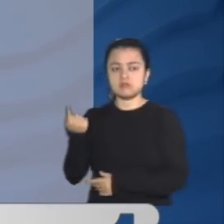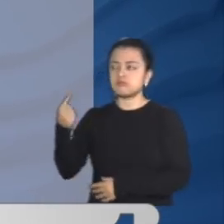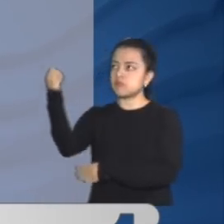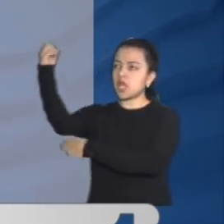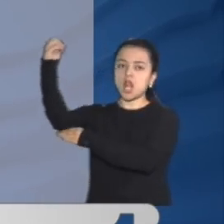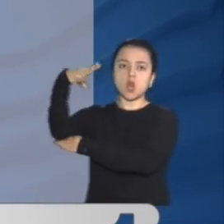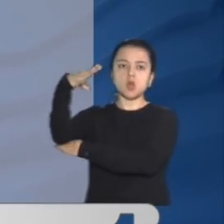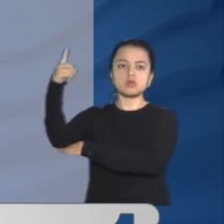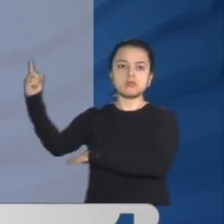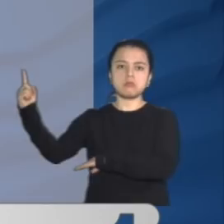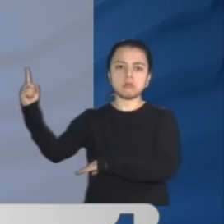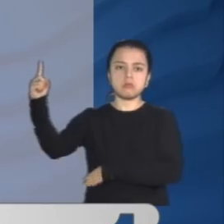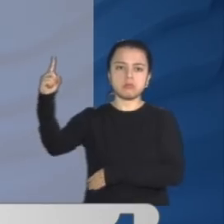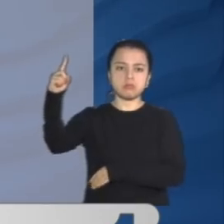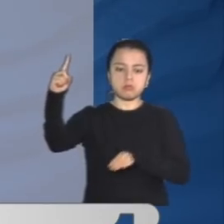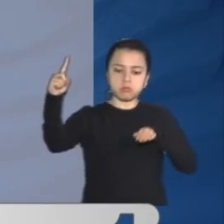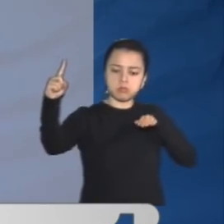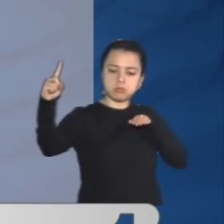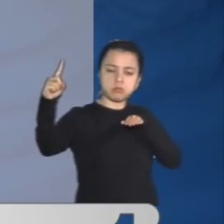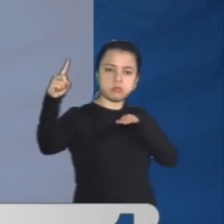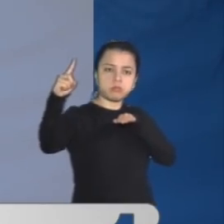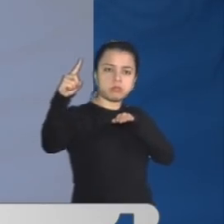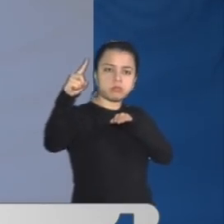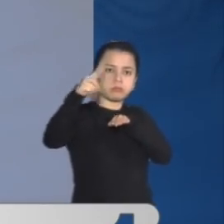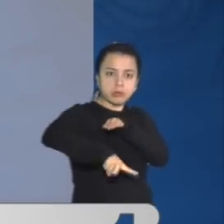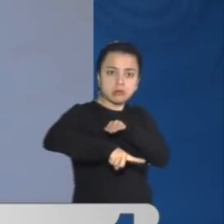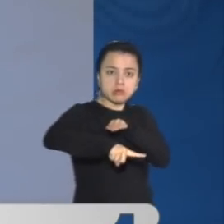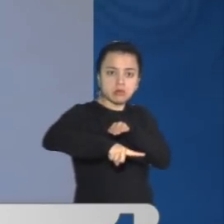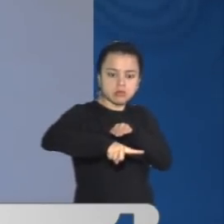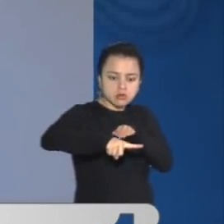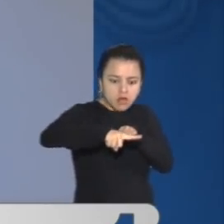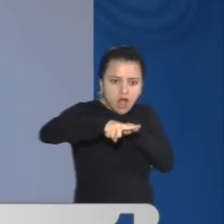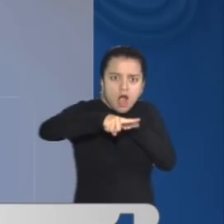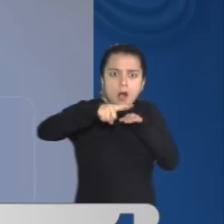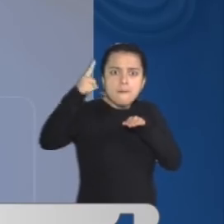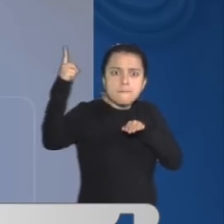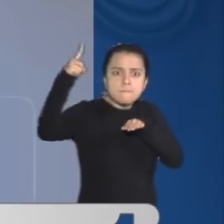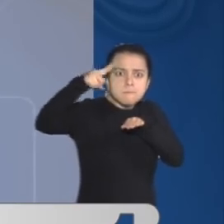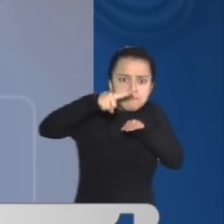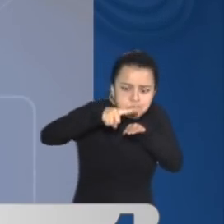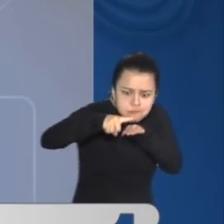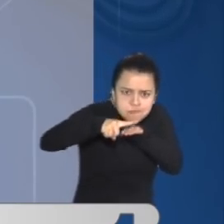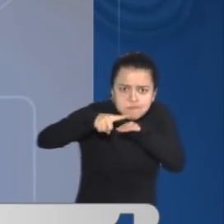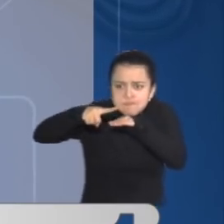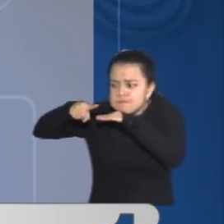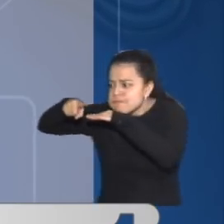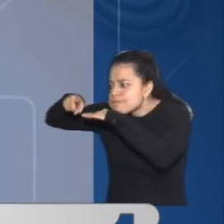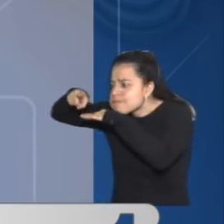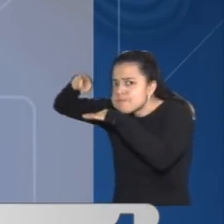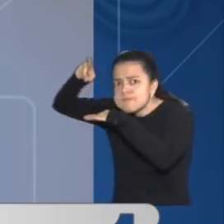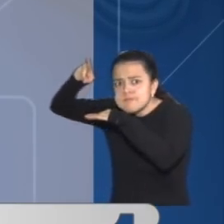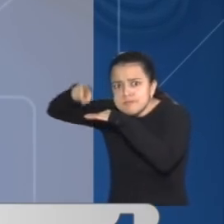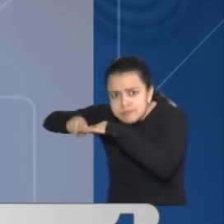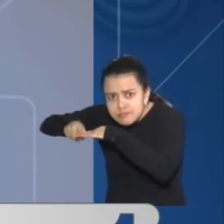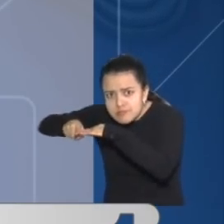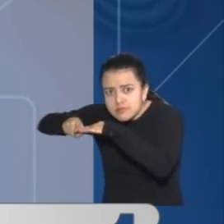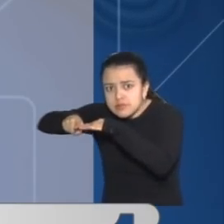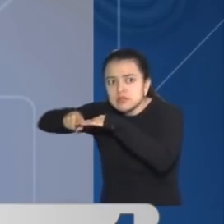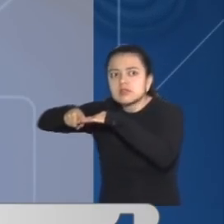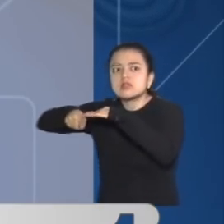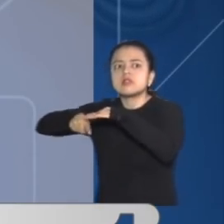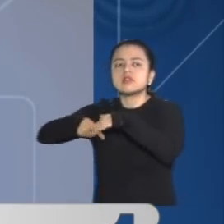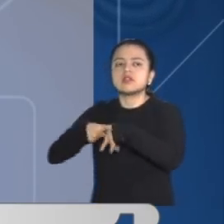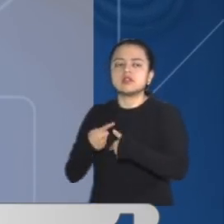servicio de energía cuando operarios de la empresa Aire adelantaban trabajos de mantenimiento para